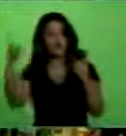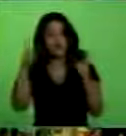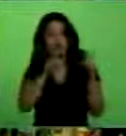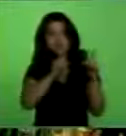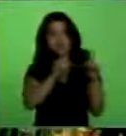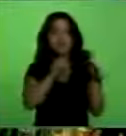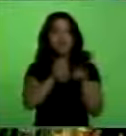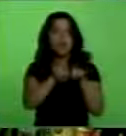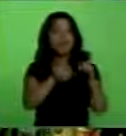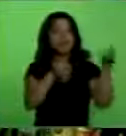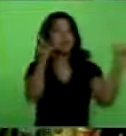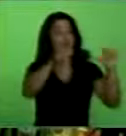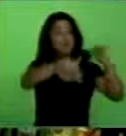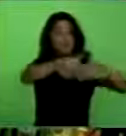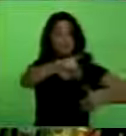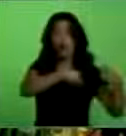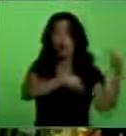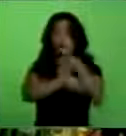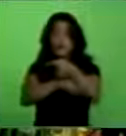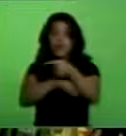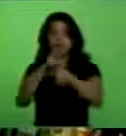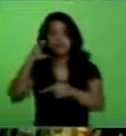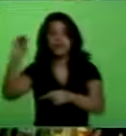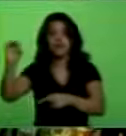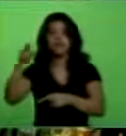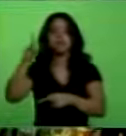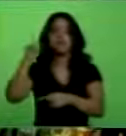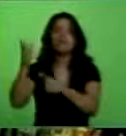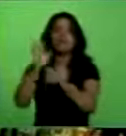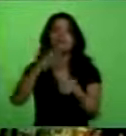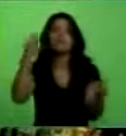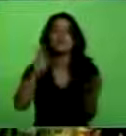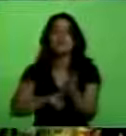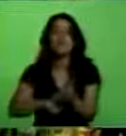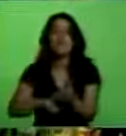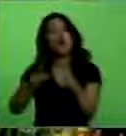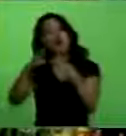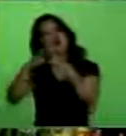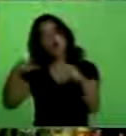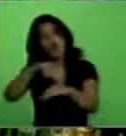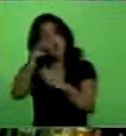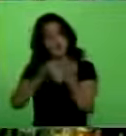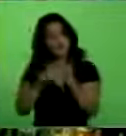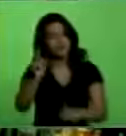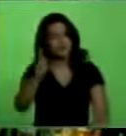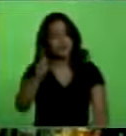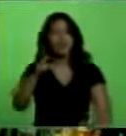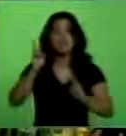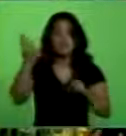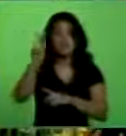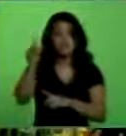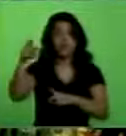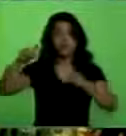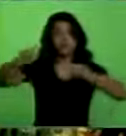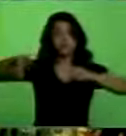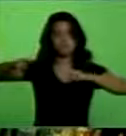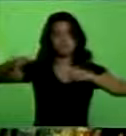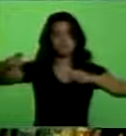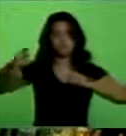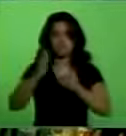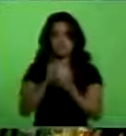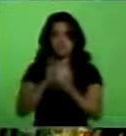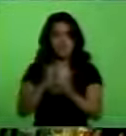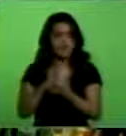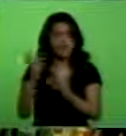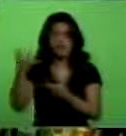Telesur obliga a CNN a decir a veces algo de la verdad, no toda la verdad, sobre todo sobre Venezuela, manipulan, mienten,